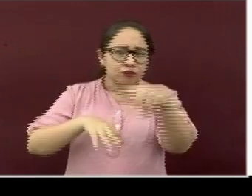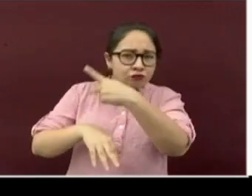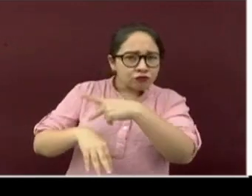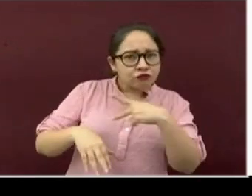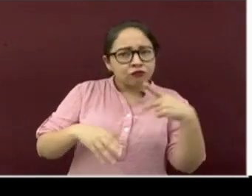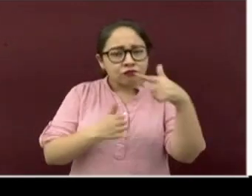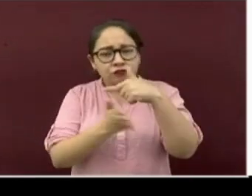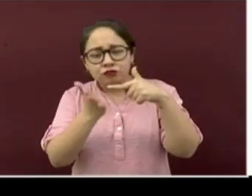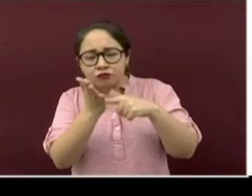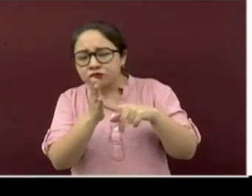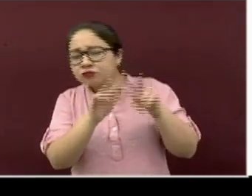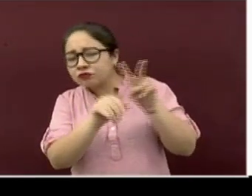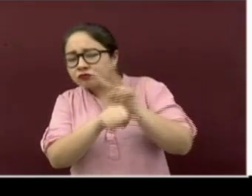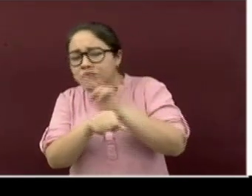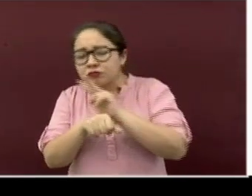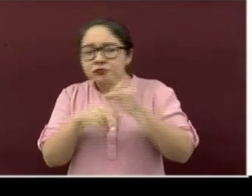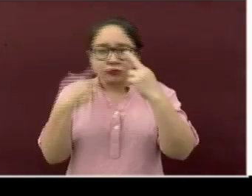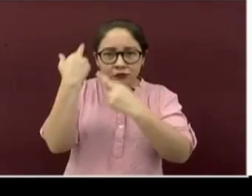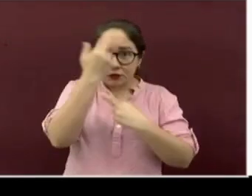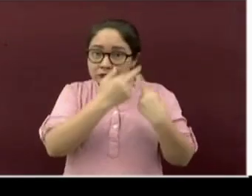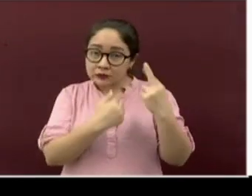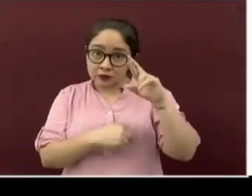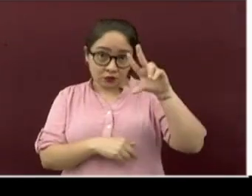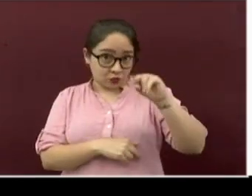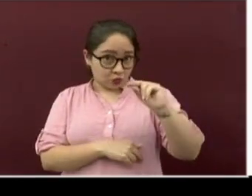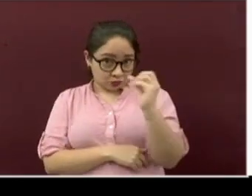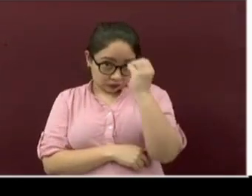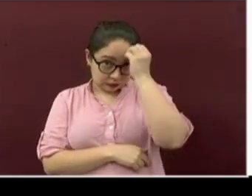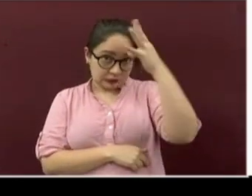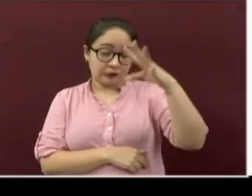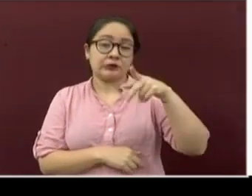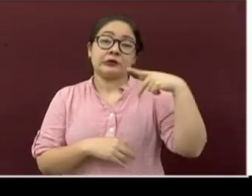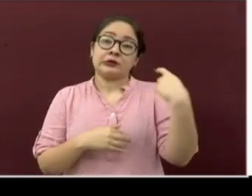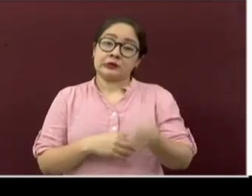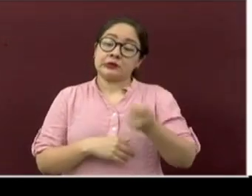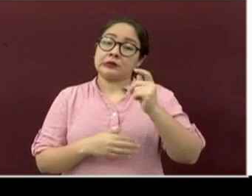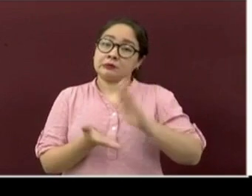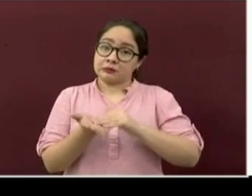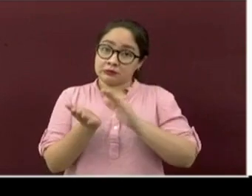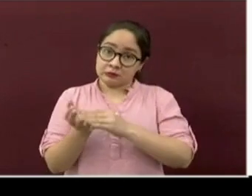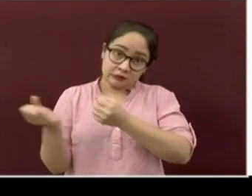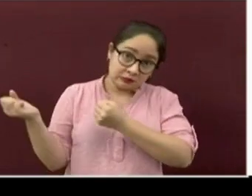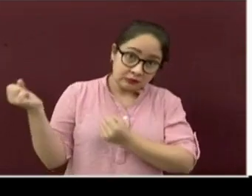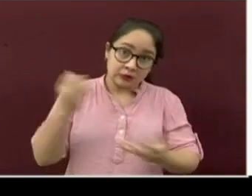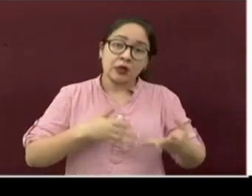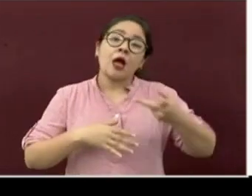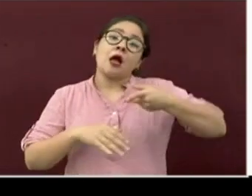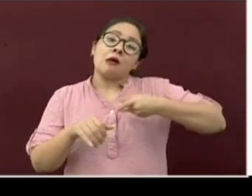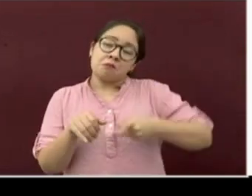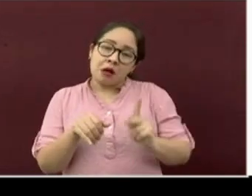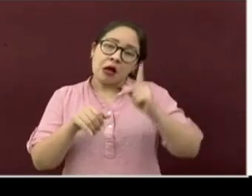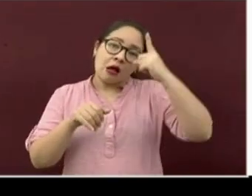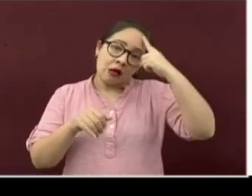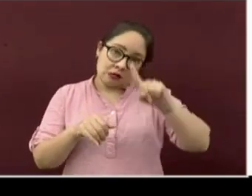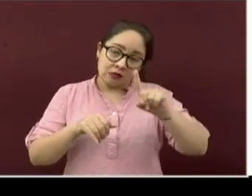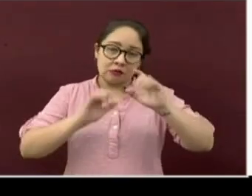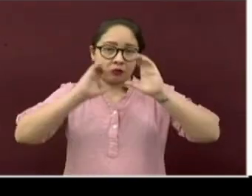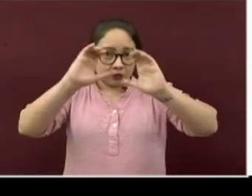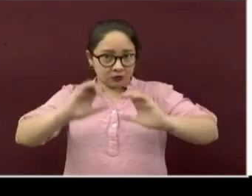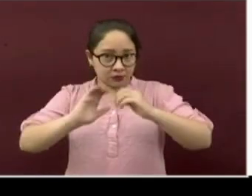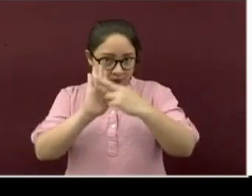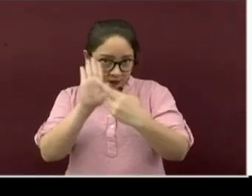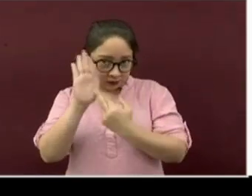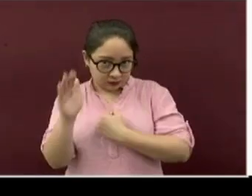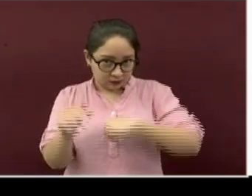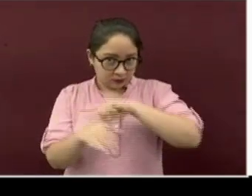municipios. No olviden llevar su documentación y acudir con las medidas de protección sanitaria.